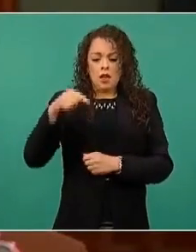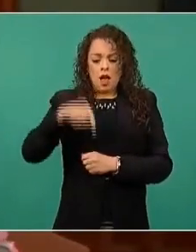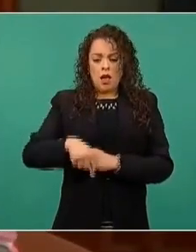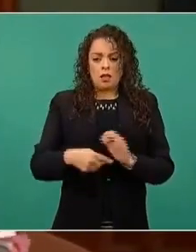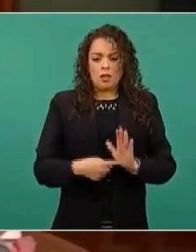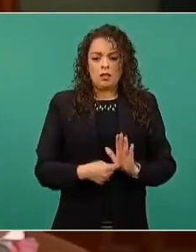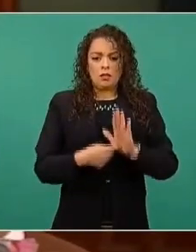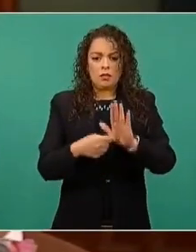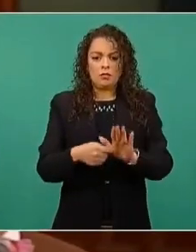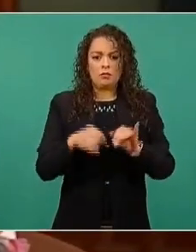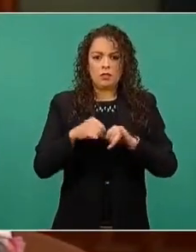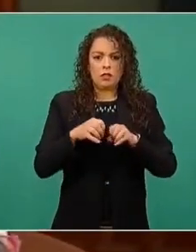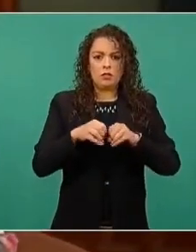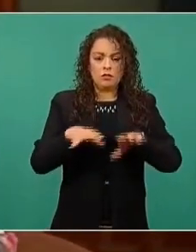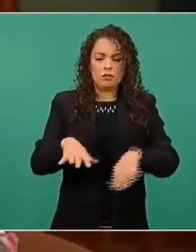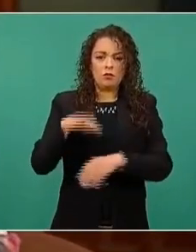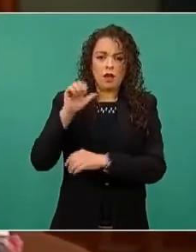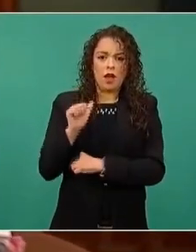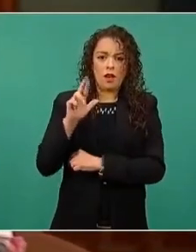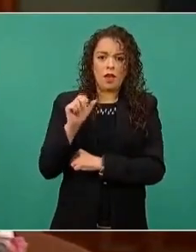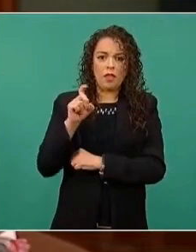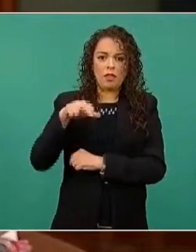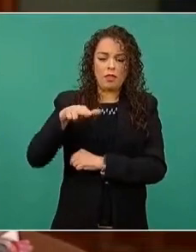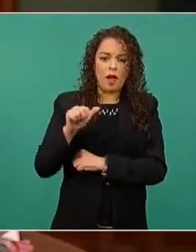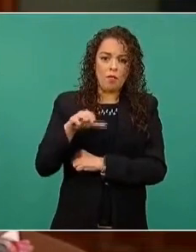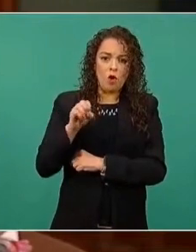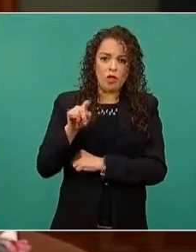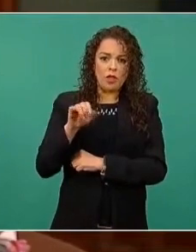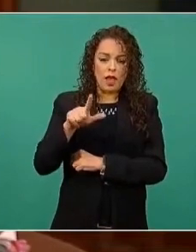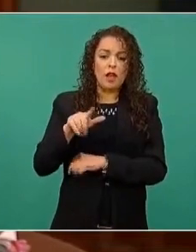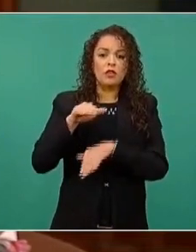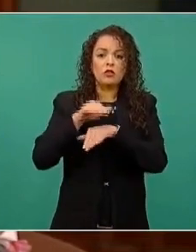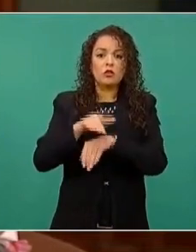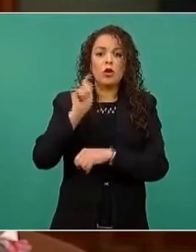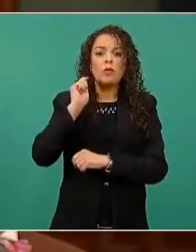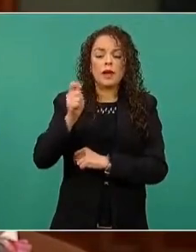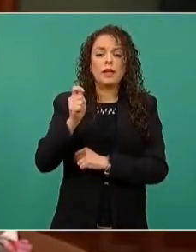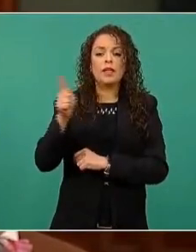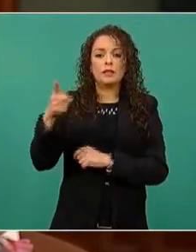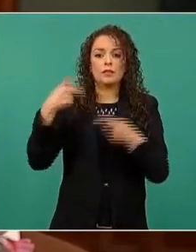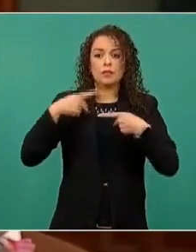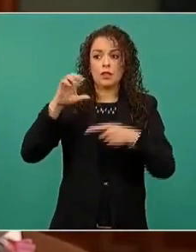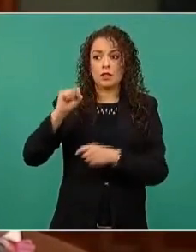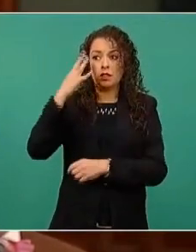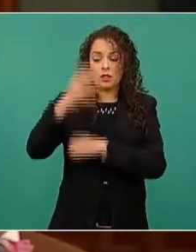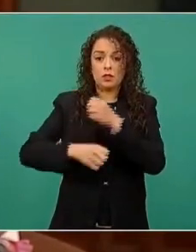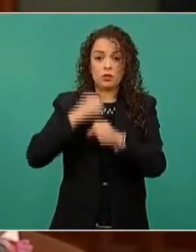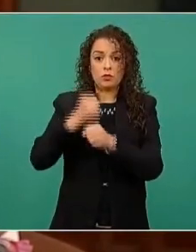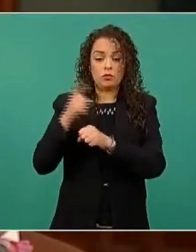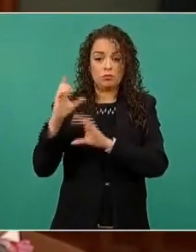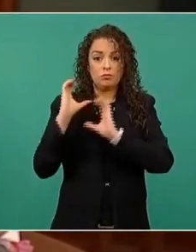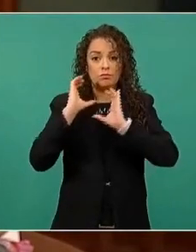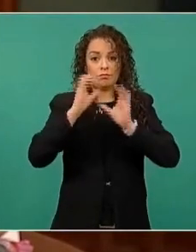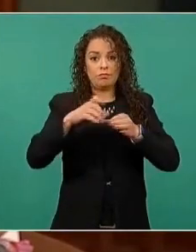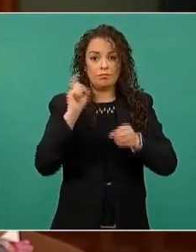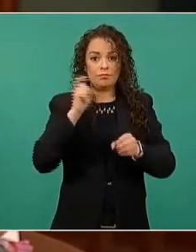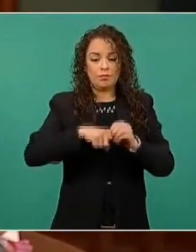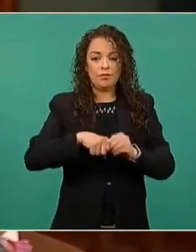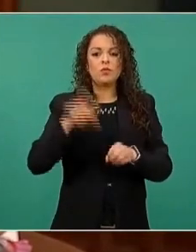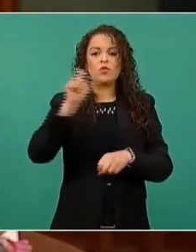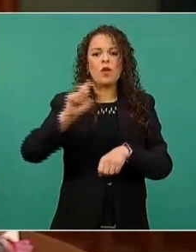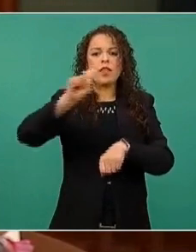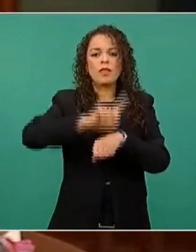la subsecretaria Ariadna Montiel sobre la incorporación de los adultos de 65 años, el 27 de octubre, para ser